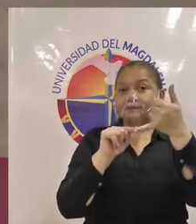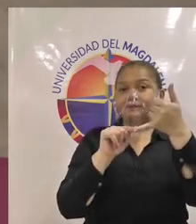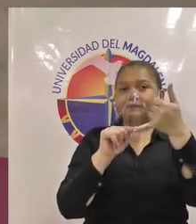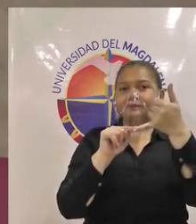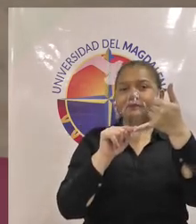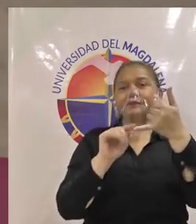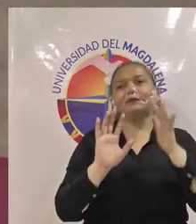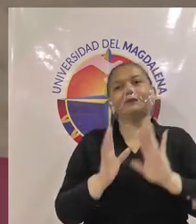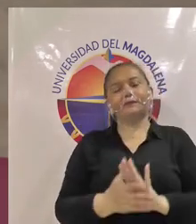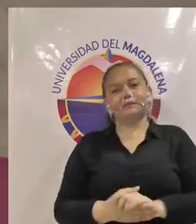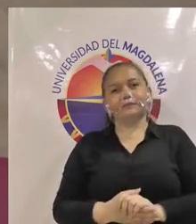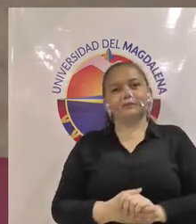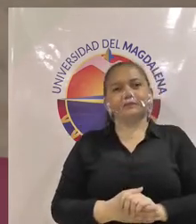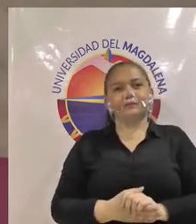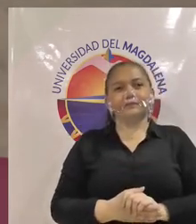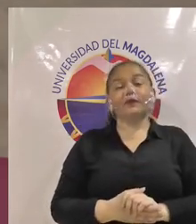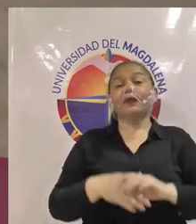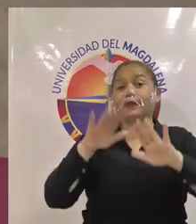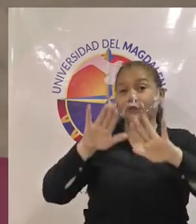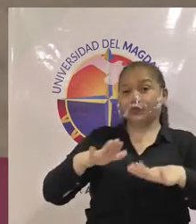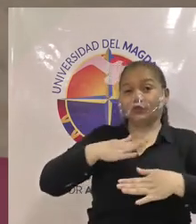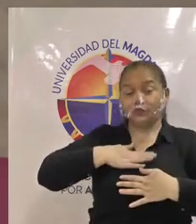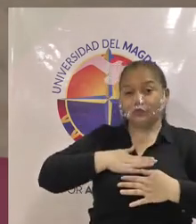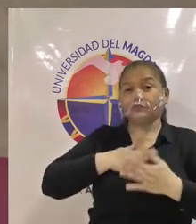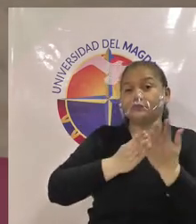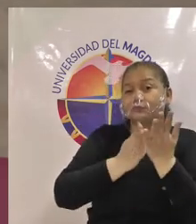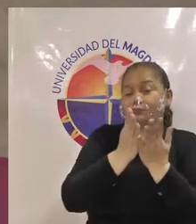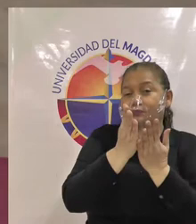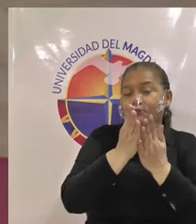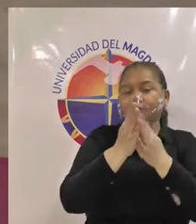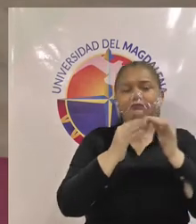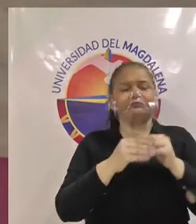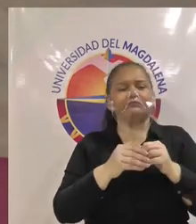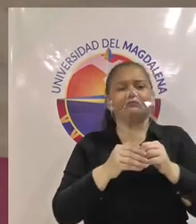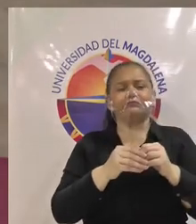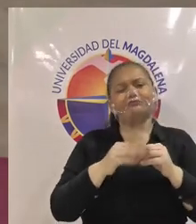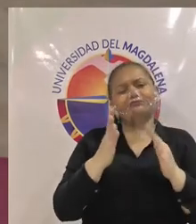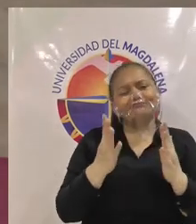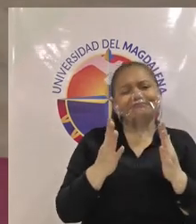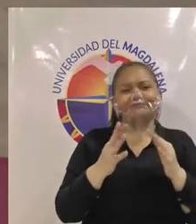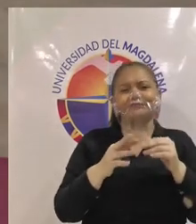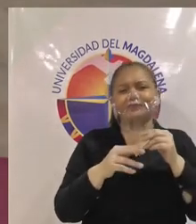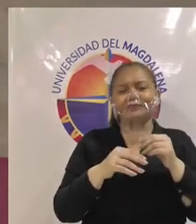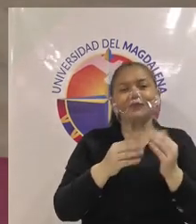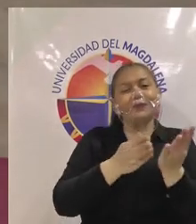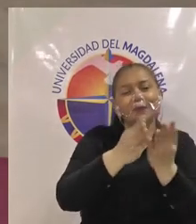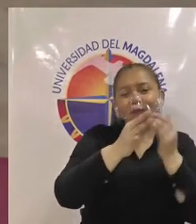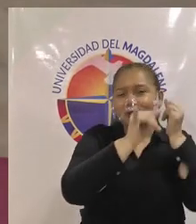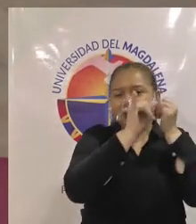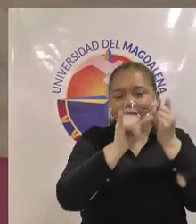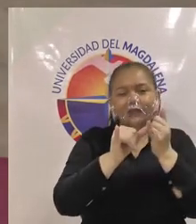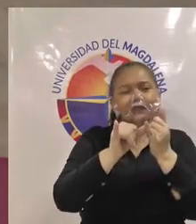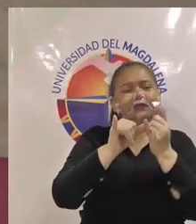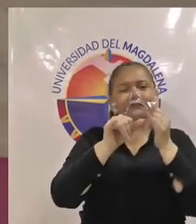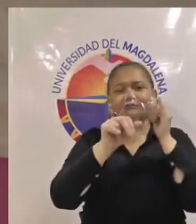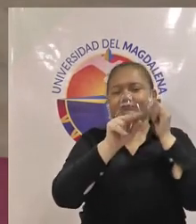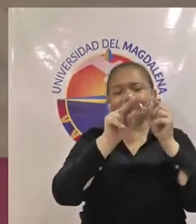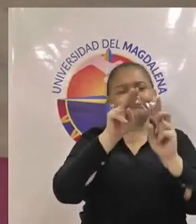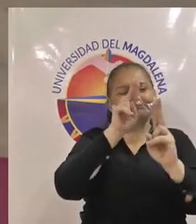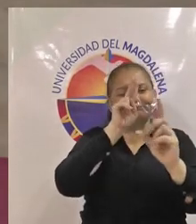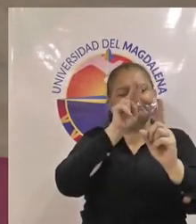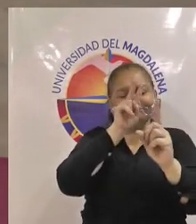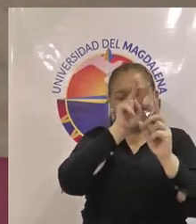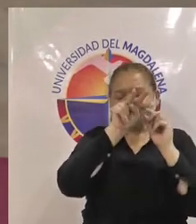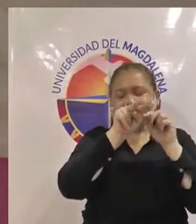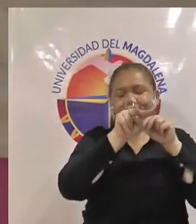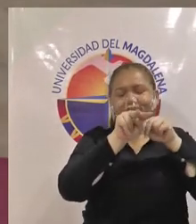en ingeniería civil eh cuando uno empieza a realizar una construcción empieza por los cimientos empieza